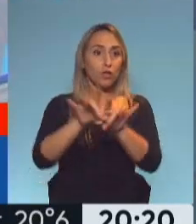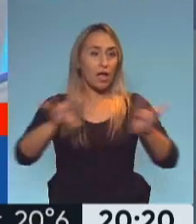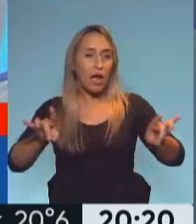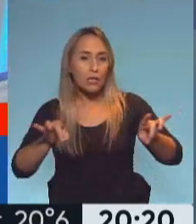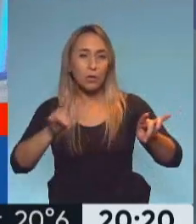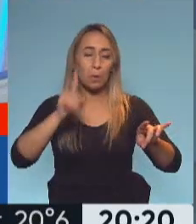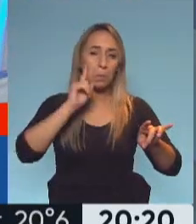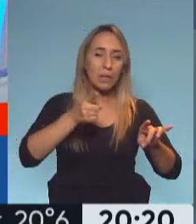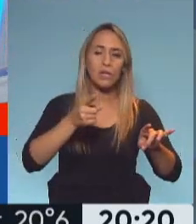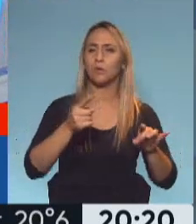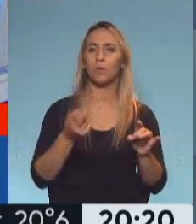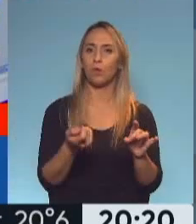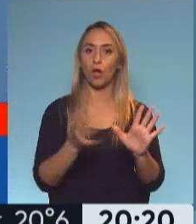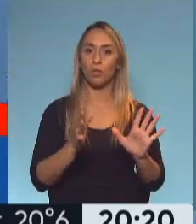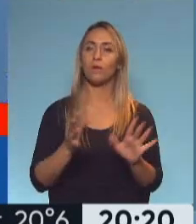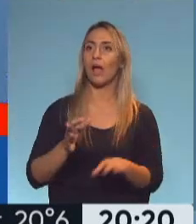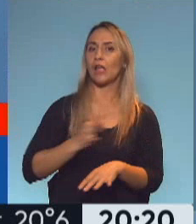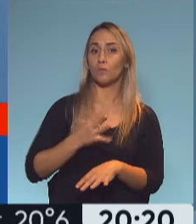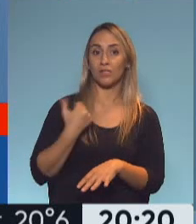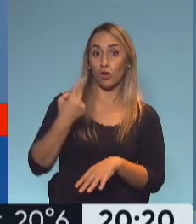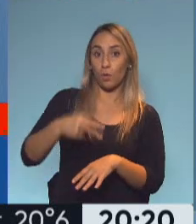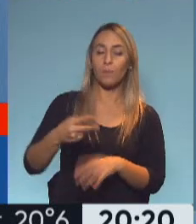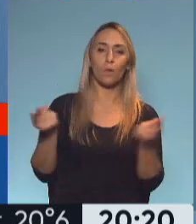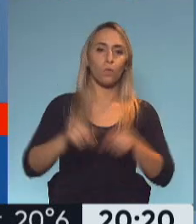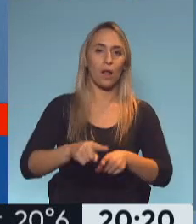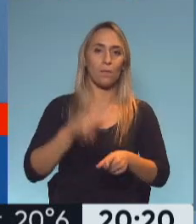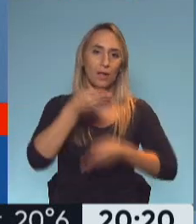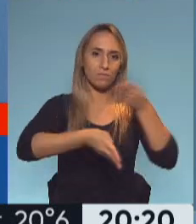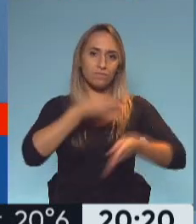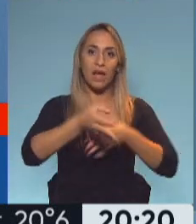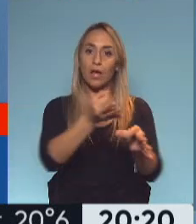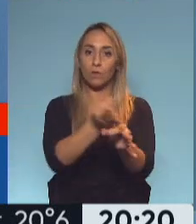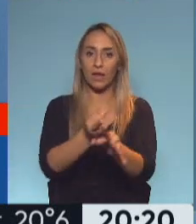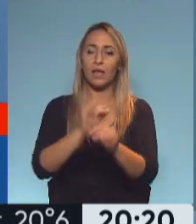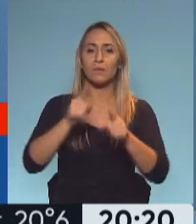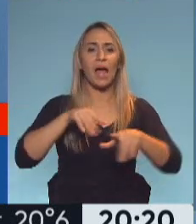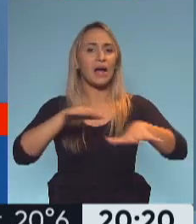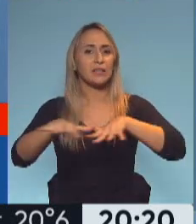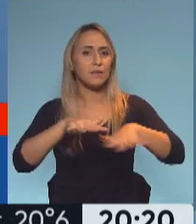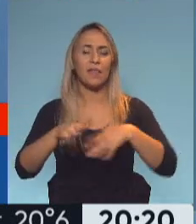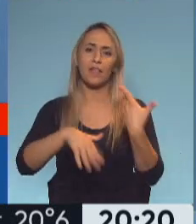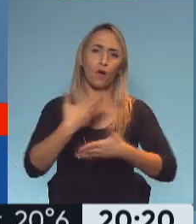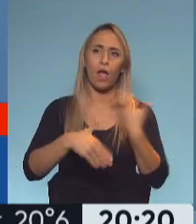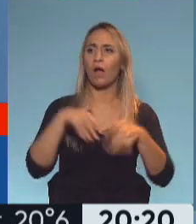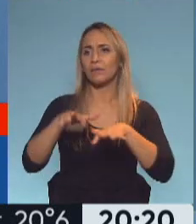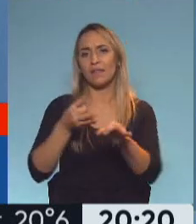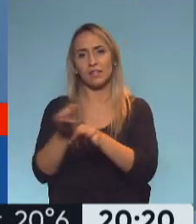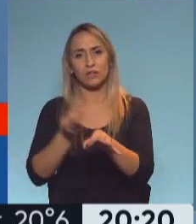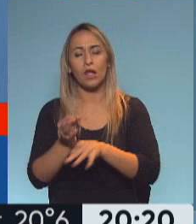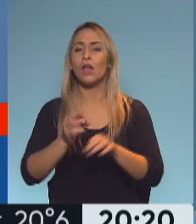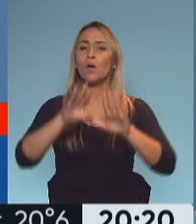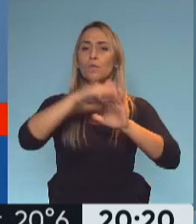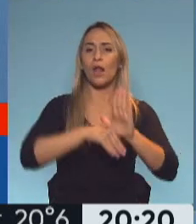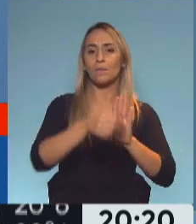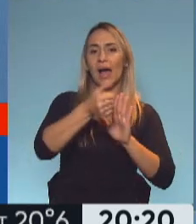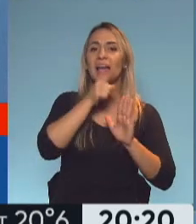la presencialidad en noviembre del año pasado. Tuvimos actividades recreativas, lúdicas y también de aprendizaje en el programa TR Verano